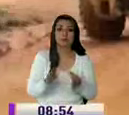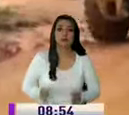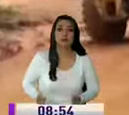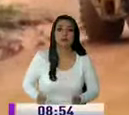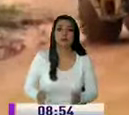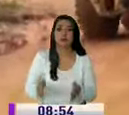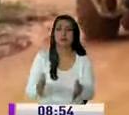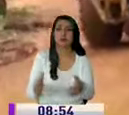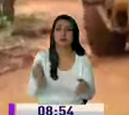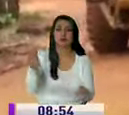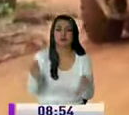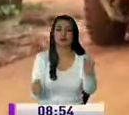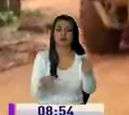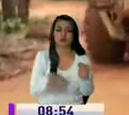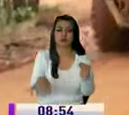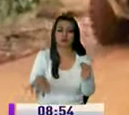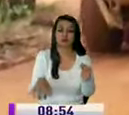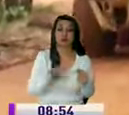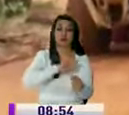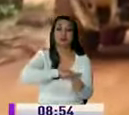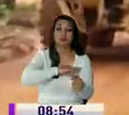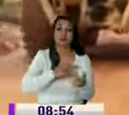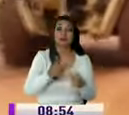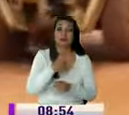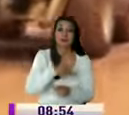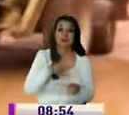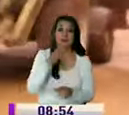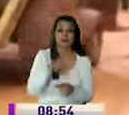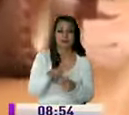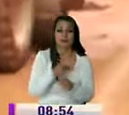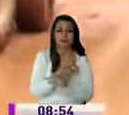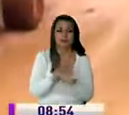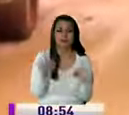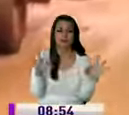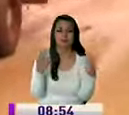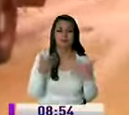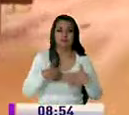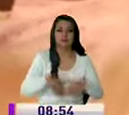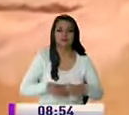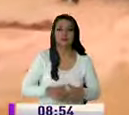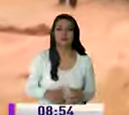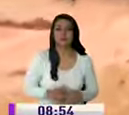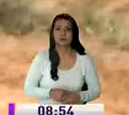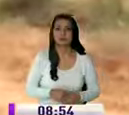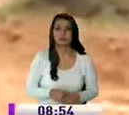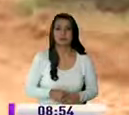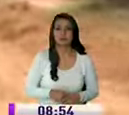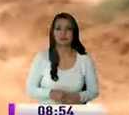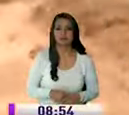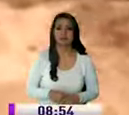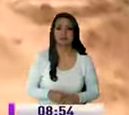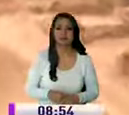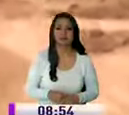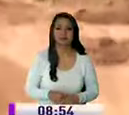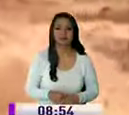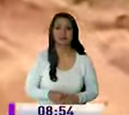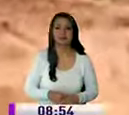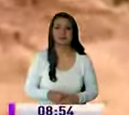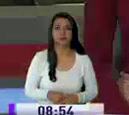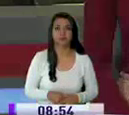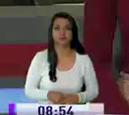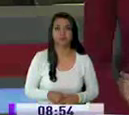maquinaria del gas municipal y prefectura realizan la limpieza desde piñas informó Karina Valdivieso